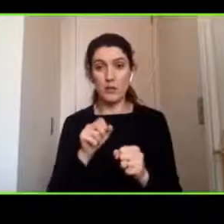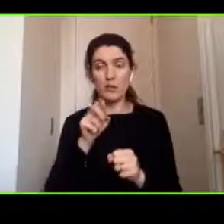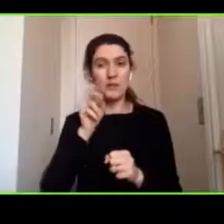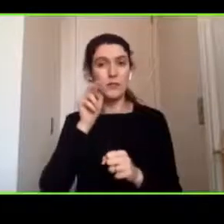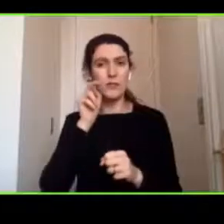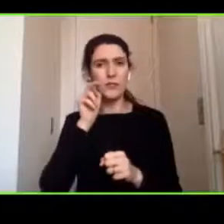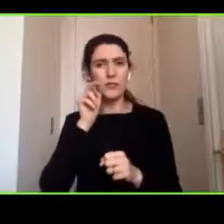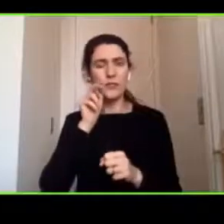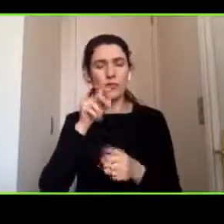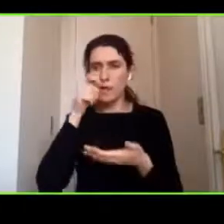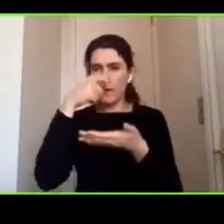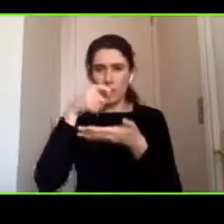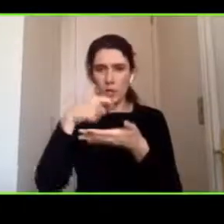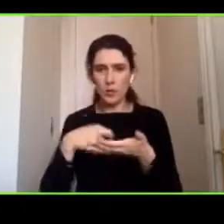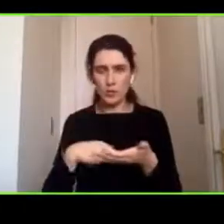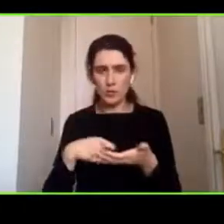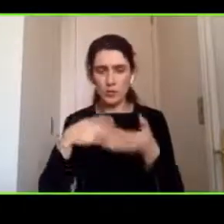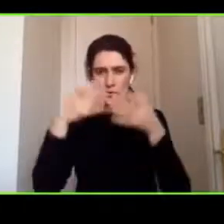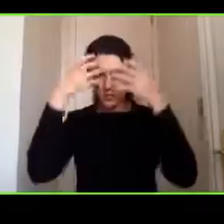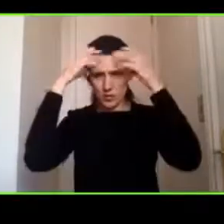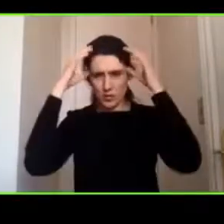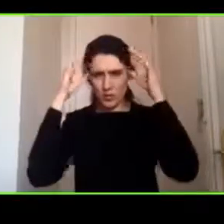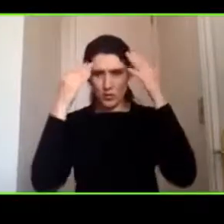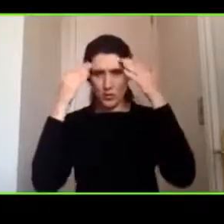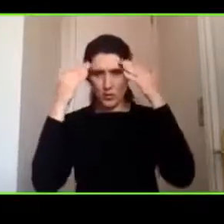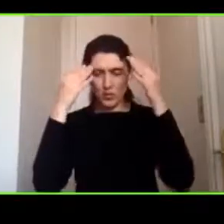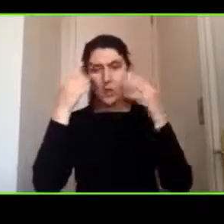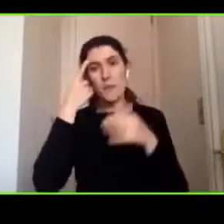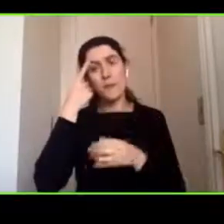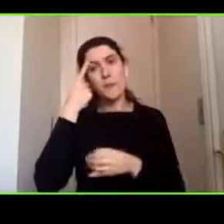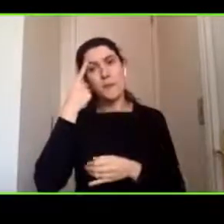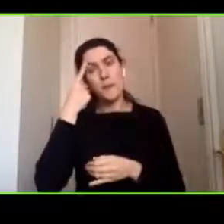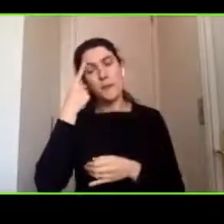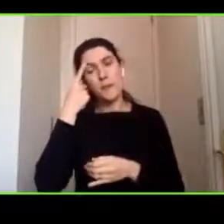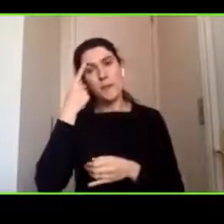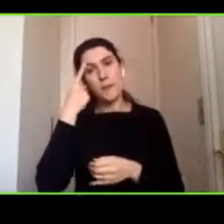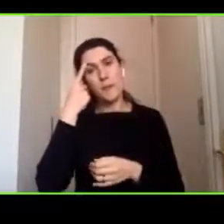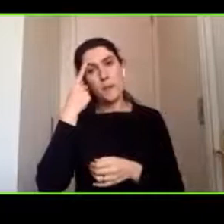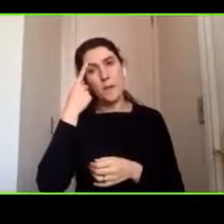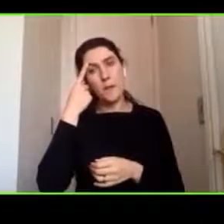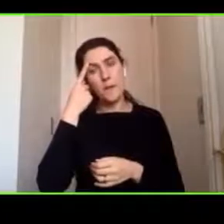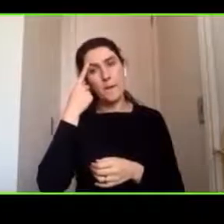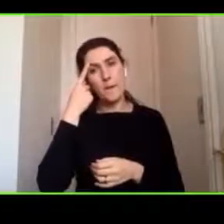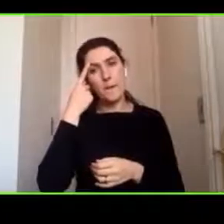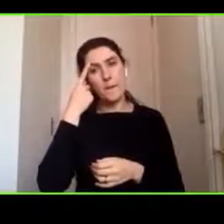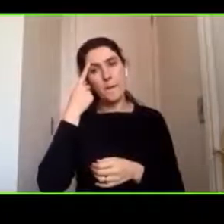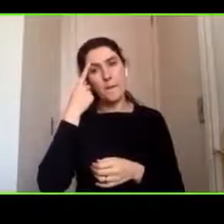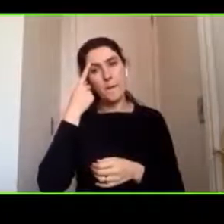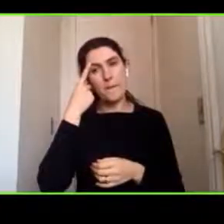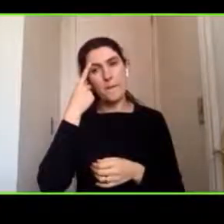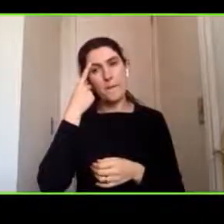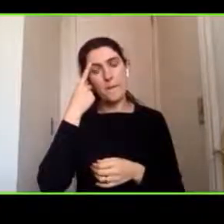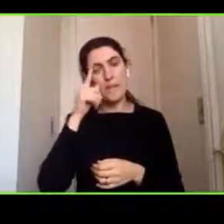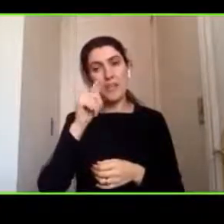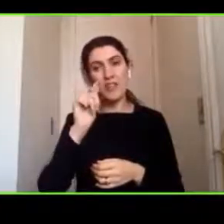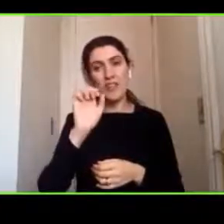pero efectivamente eso no se puede visualizar en TEC leve